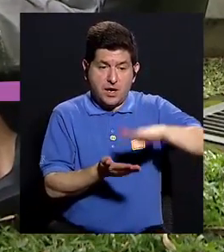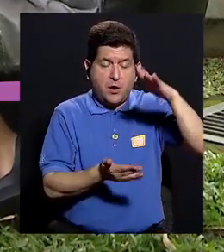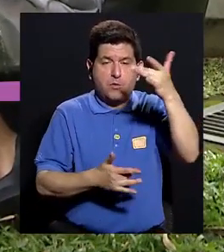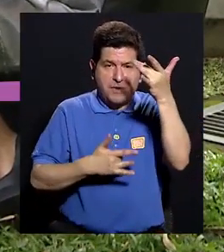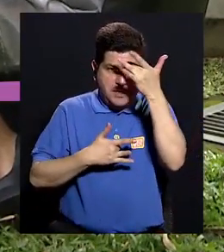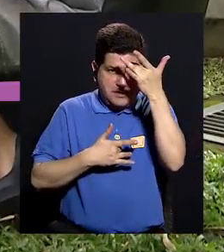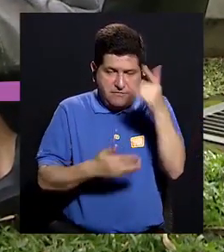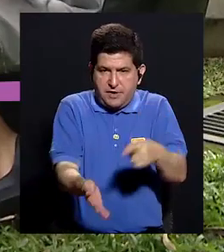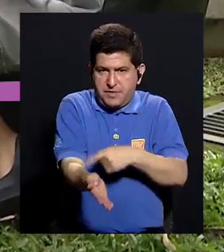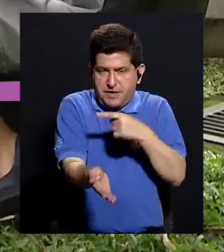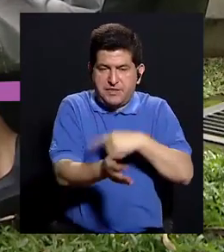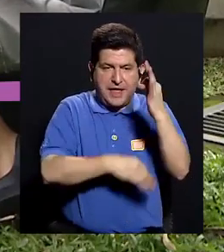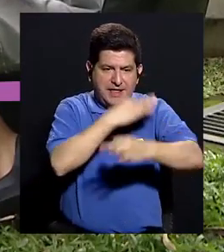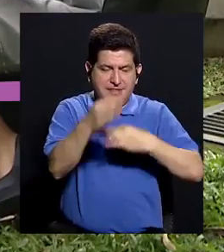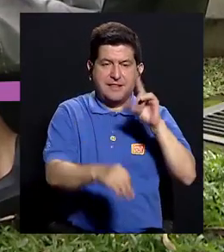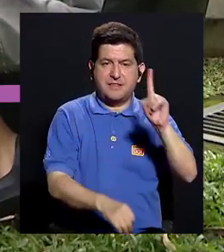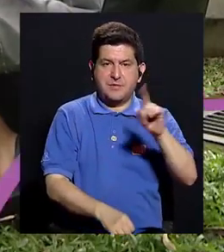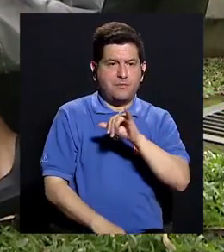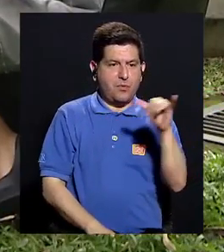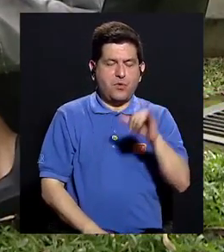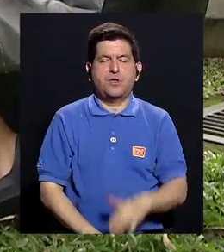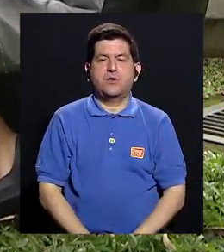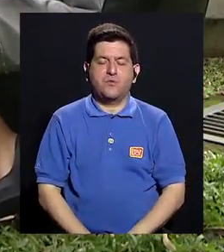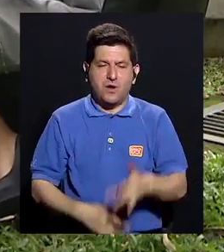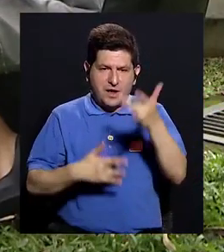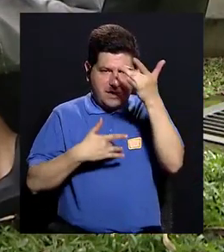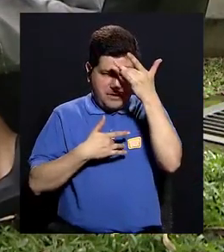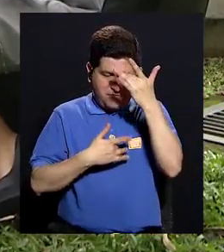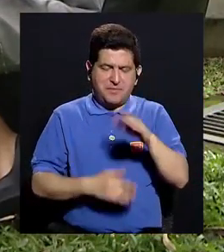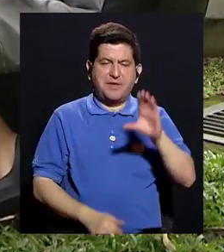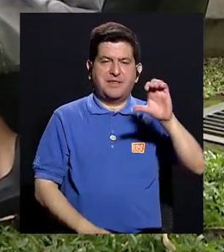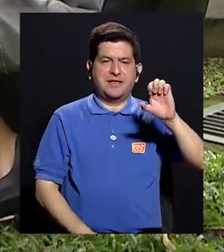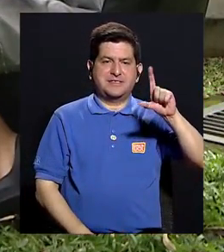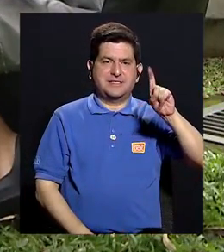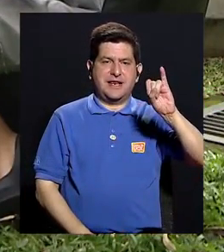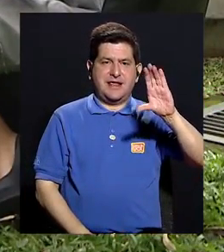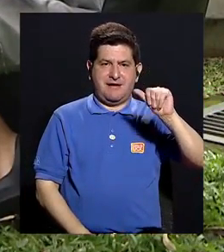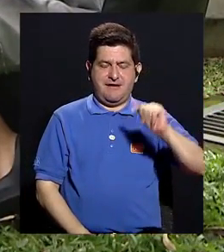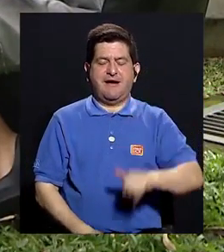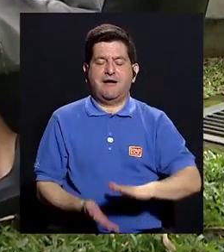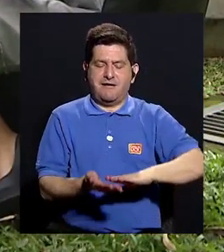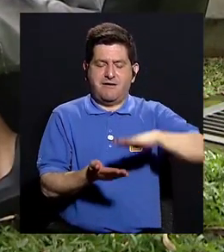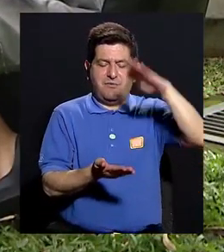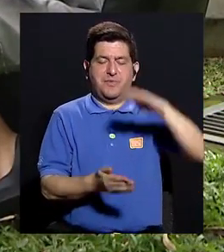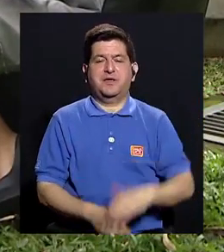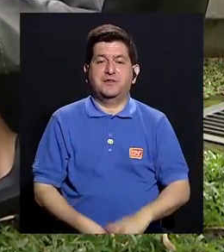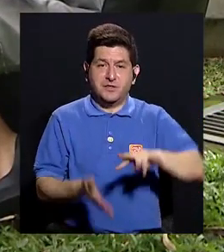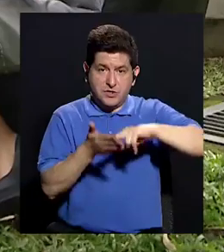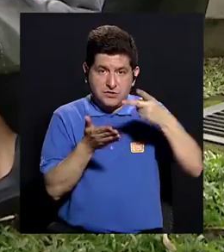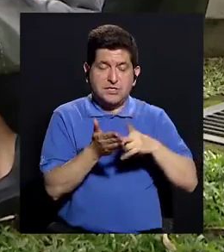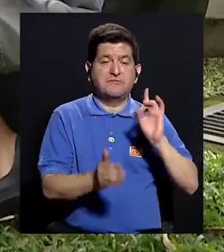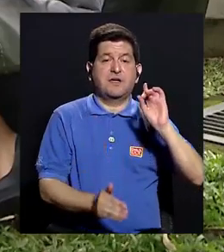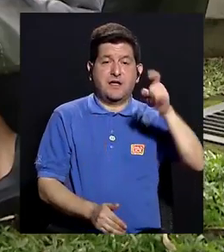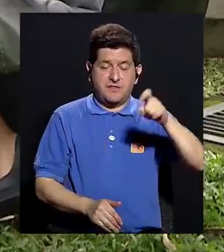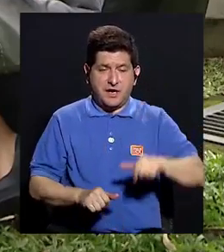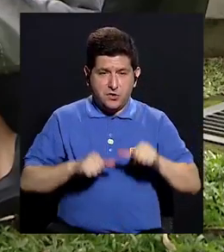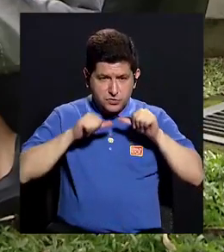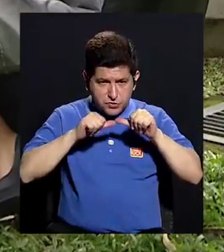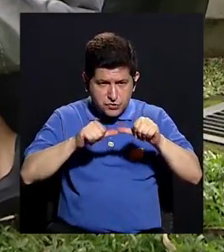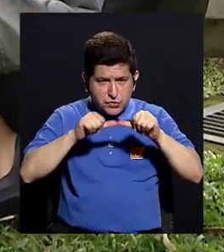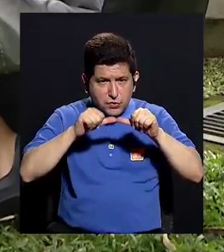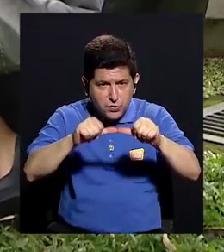la enfermedad, la diabetes tipo 1, así crece la enfermedad celiata. Entonces, eso quiere decir que hay un diagnóstico de prevalencia en el cual,